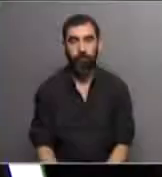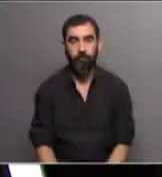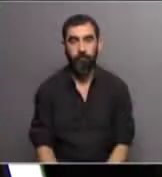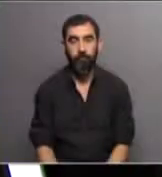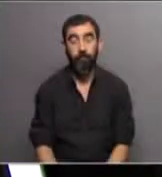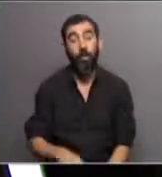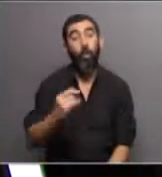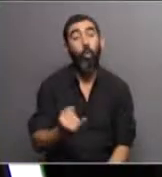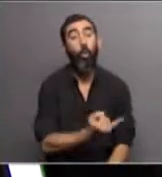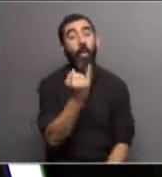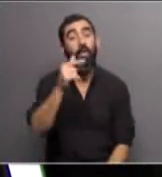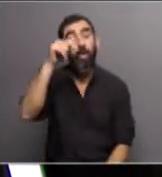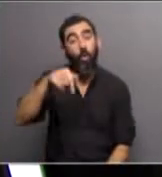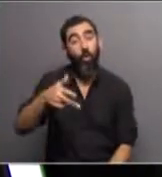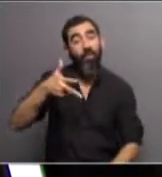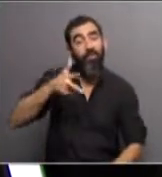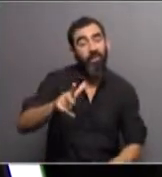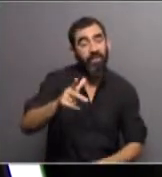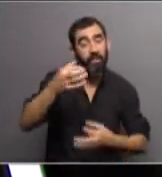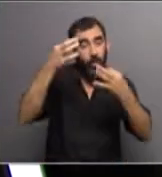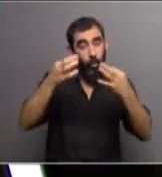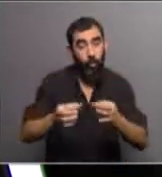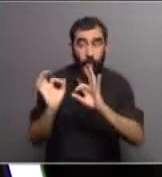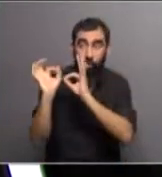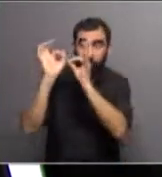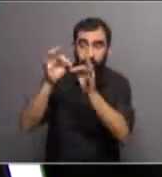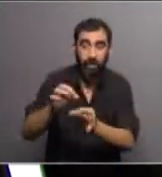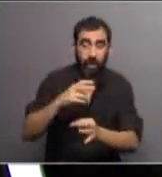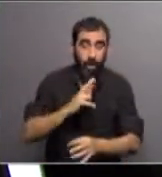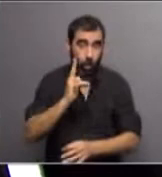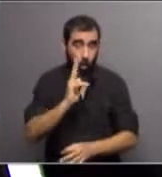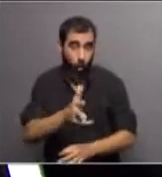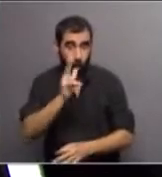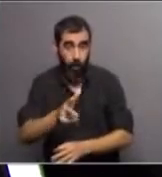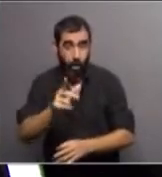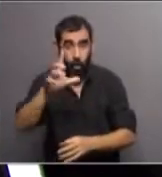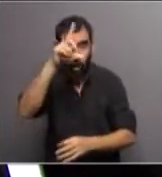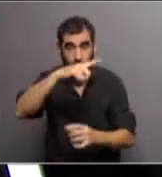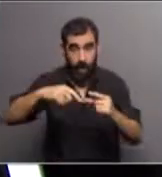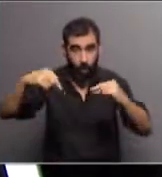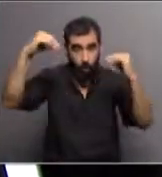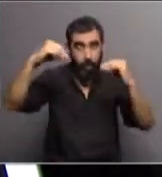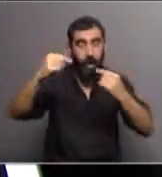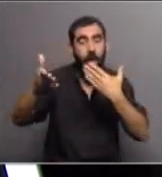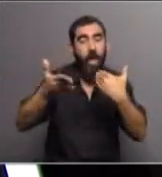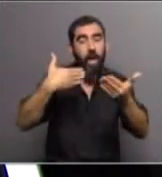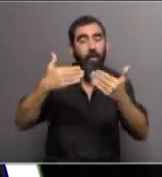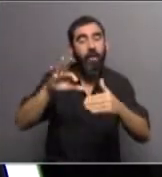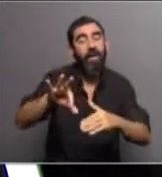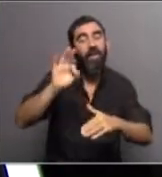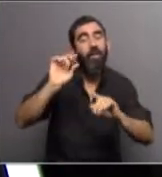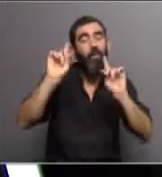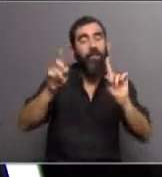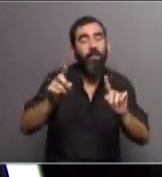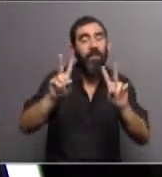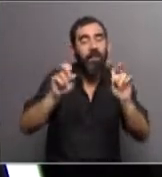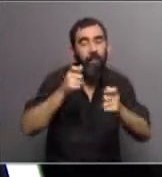Y en este día en el que se conmemora el aniversario de la llegada de la especie humana a la Luna, hablamos, elegimos hablar también de